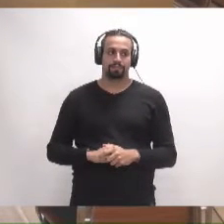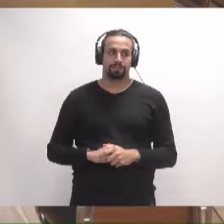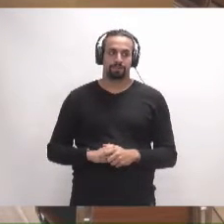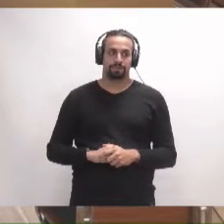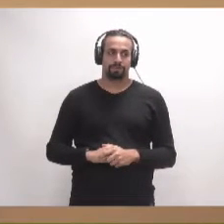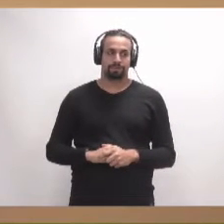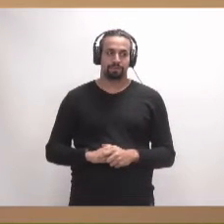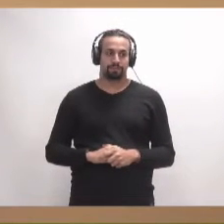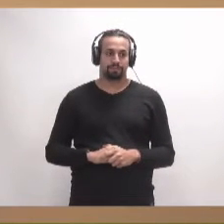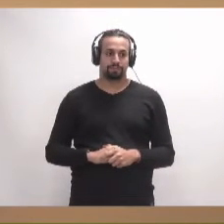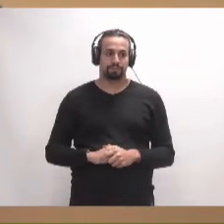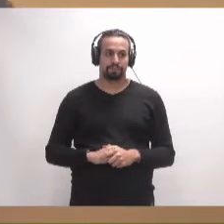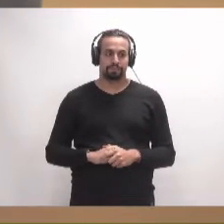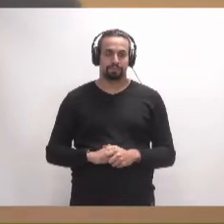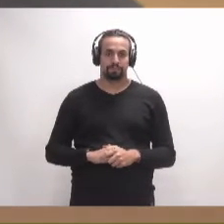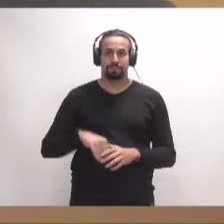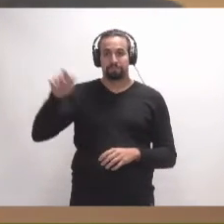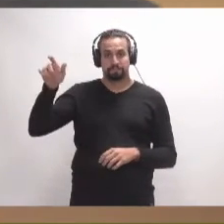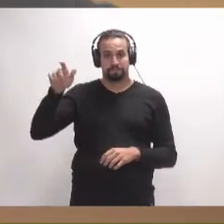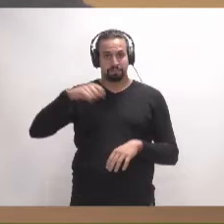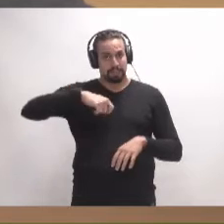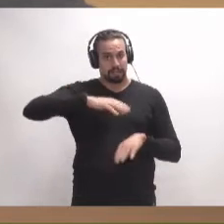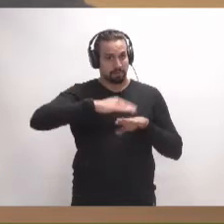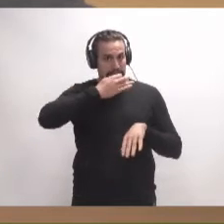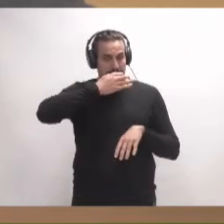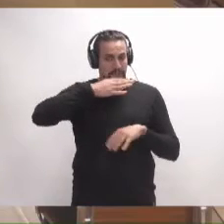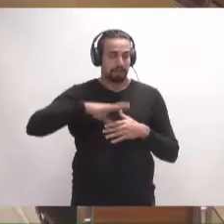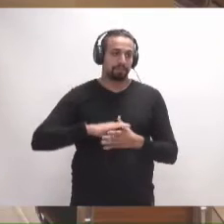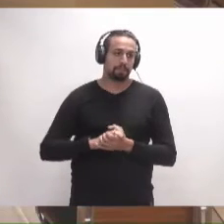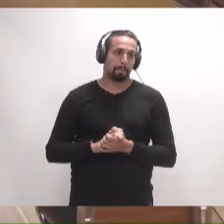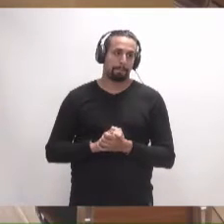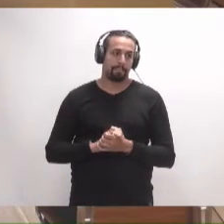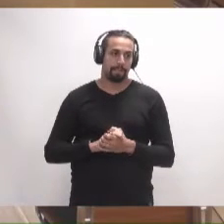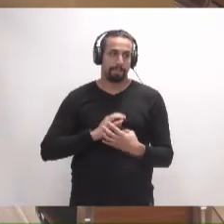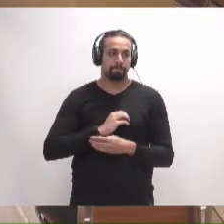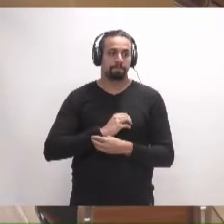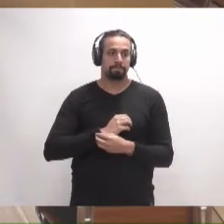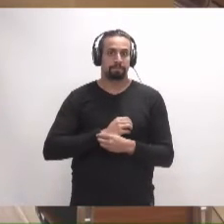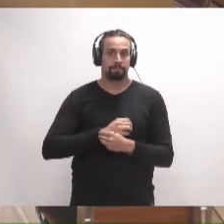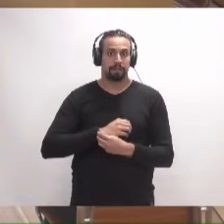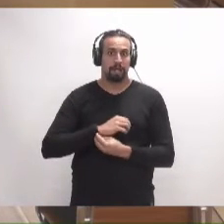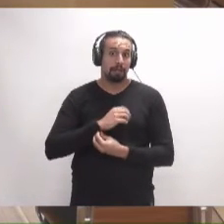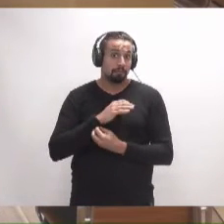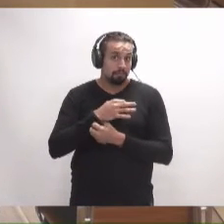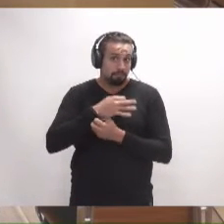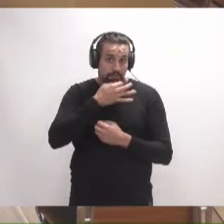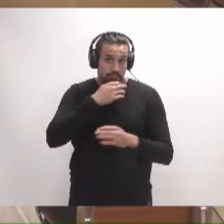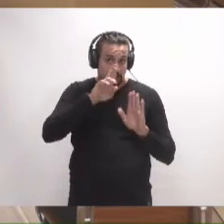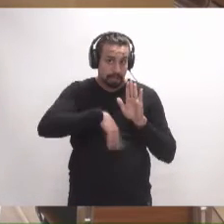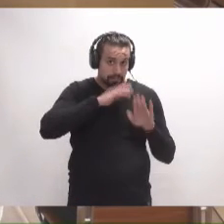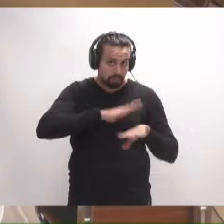Gracias. Presidente, para intervenir en relación con las propuestas de enmienda. Es una cuestión de orden, entiendo. Sí. Ajá.